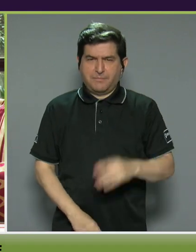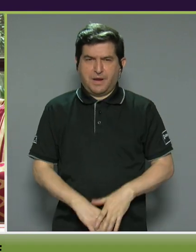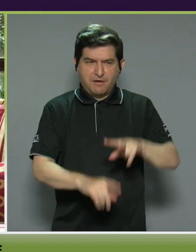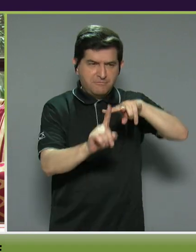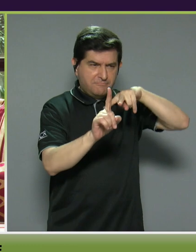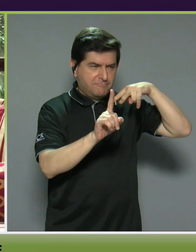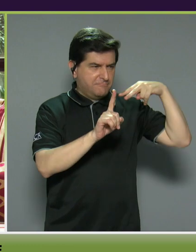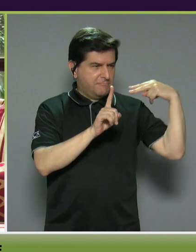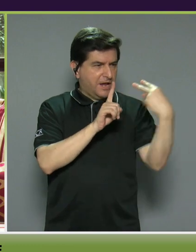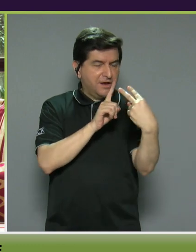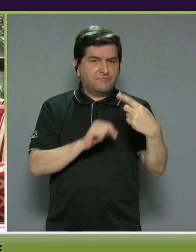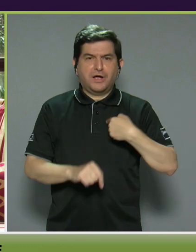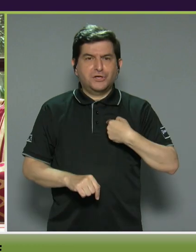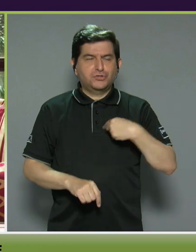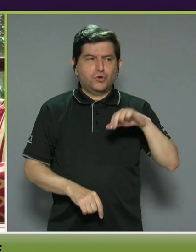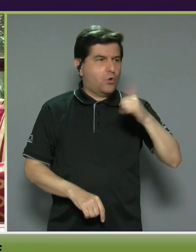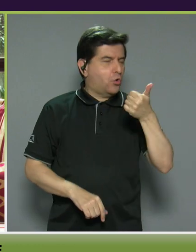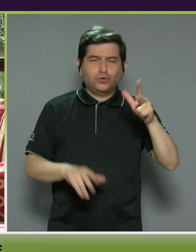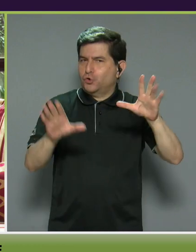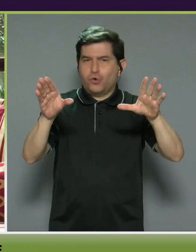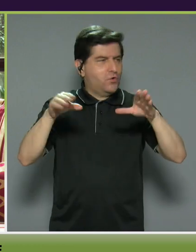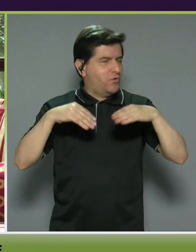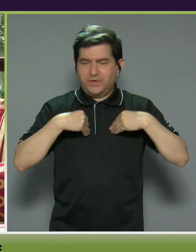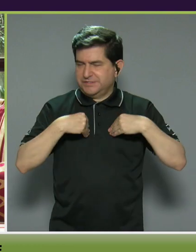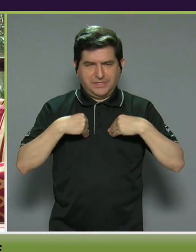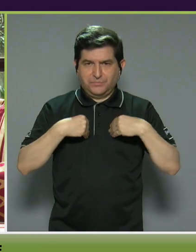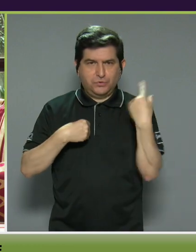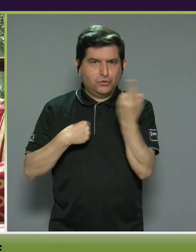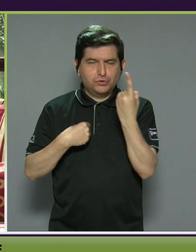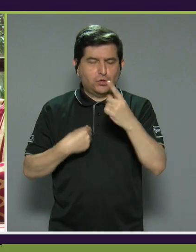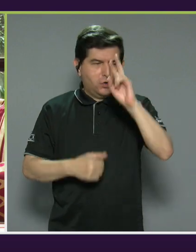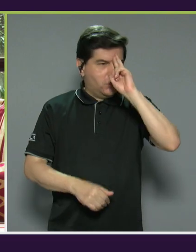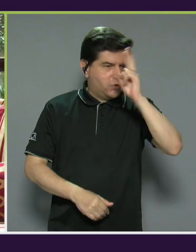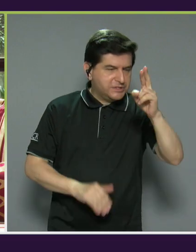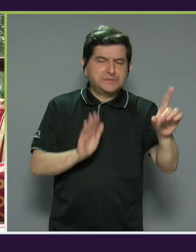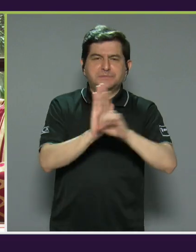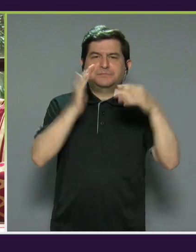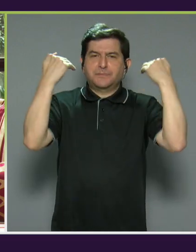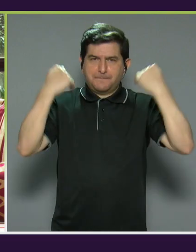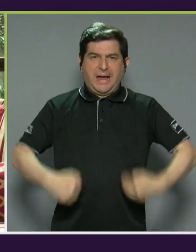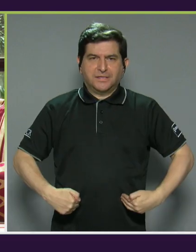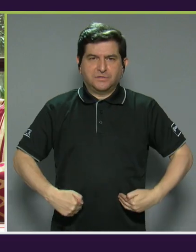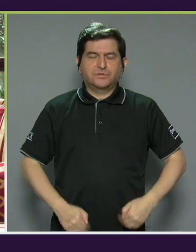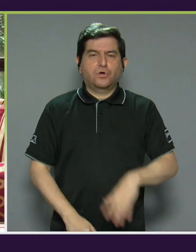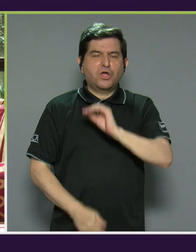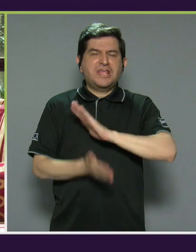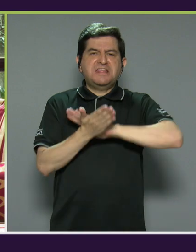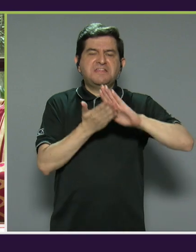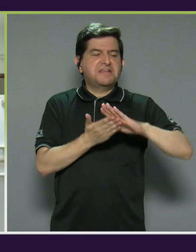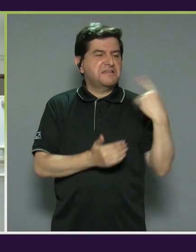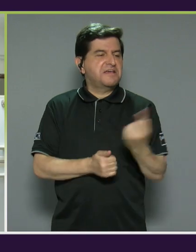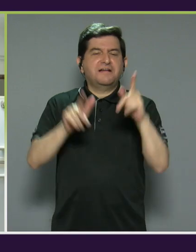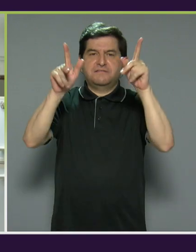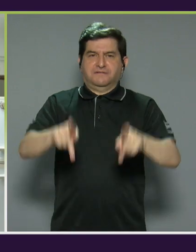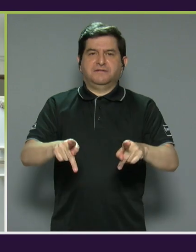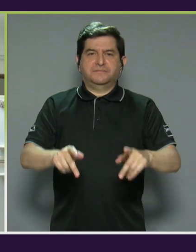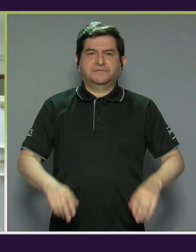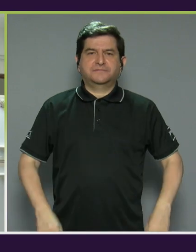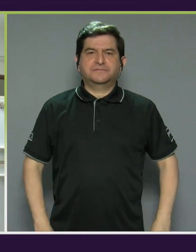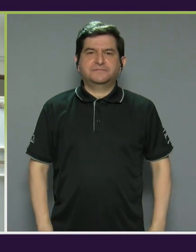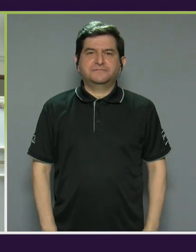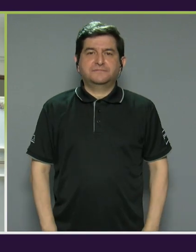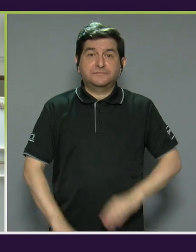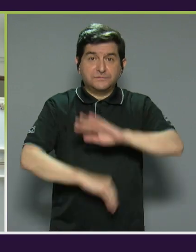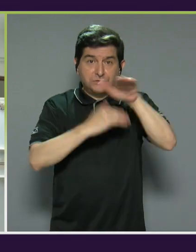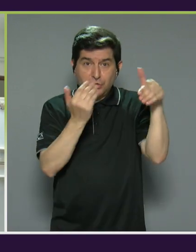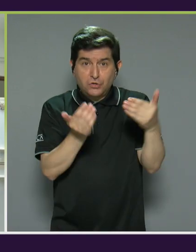enfoque, ahí yo sí no acepto otro enfoque, no sea el del respeto a los derechos humanos y el de la dignidad de cada una de esas personas. Todo